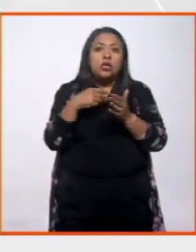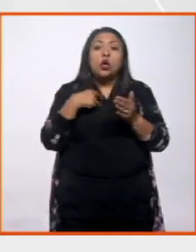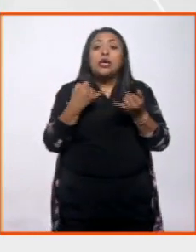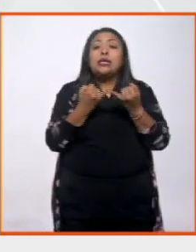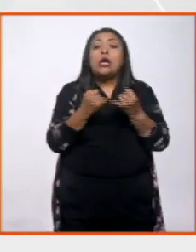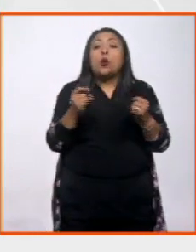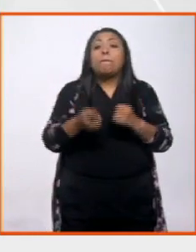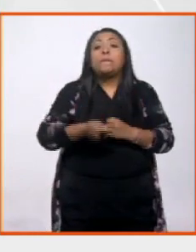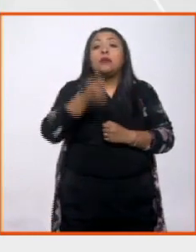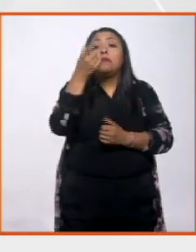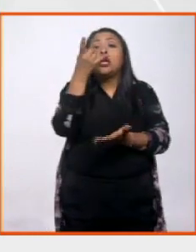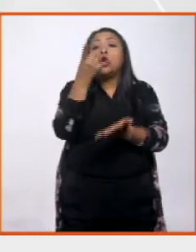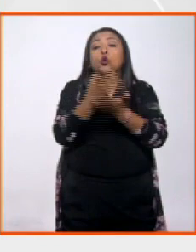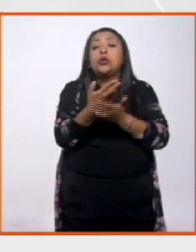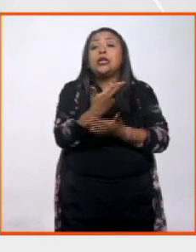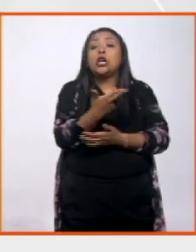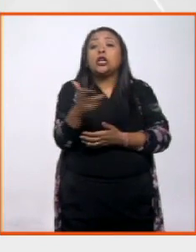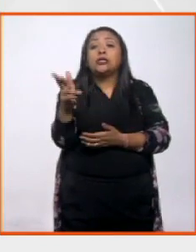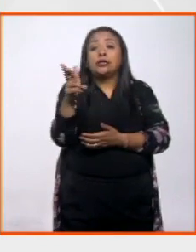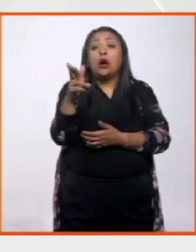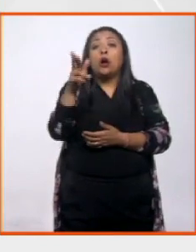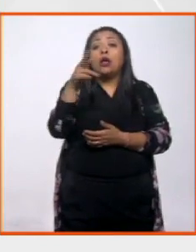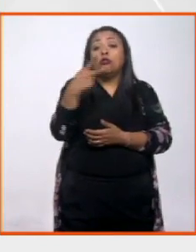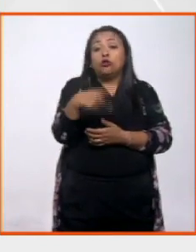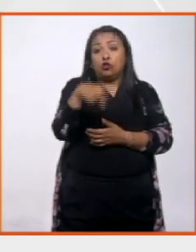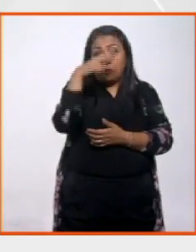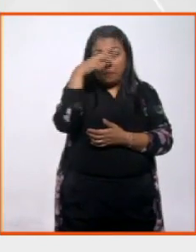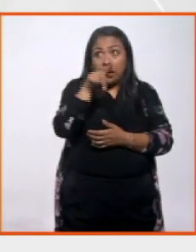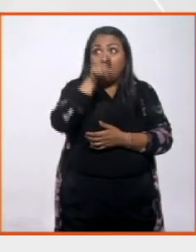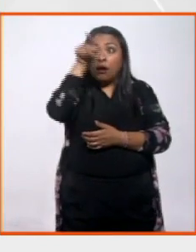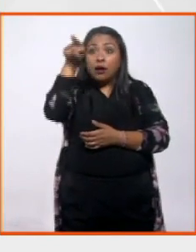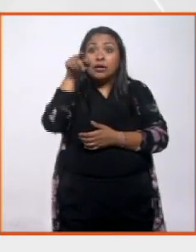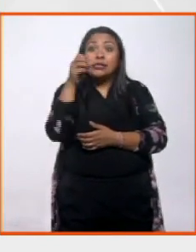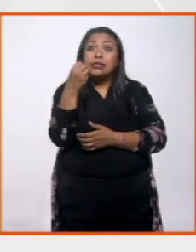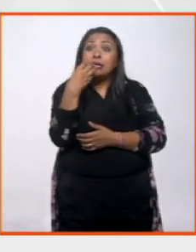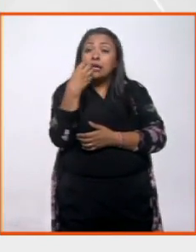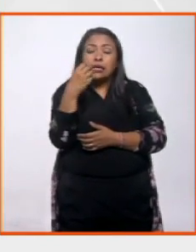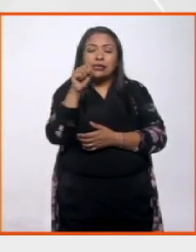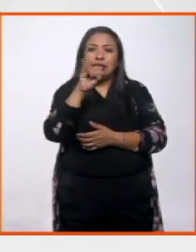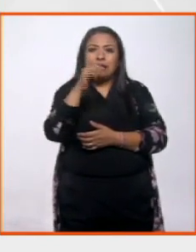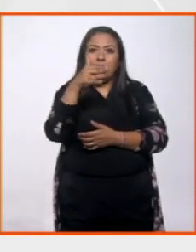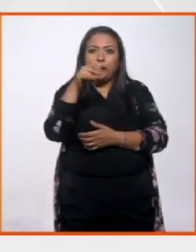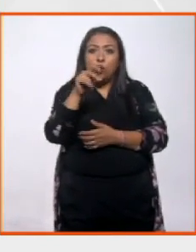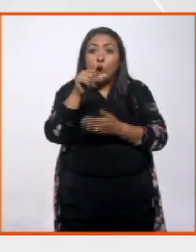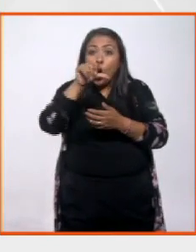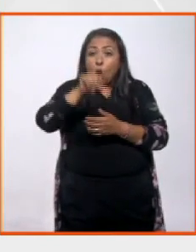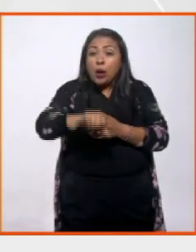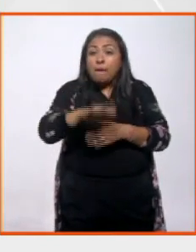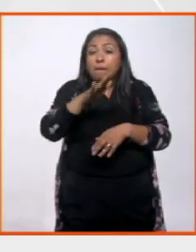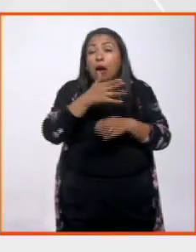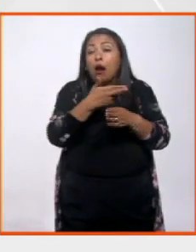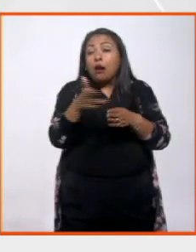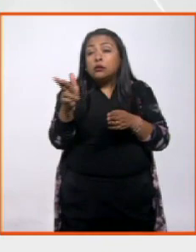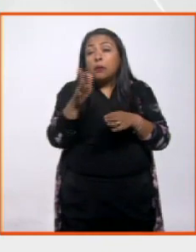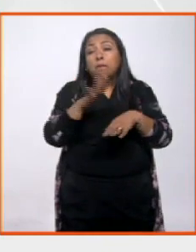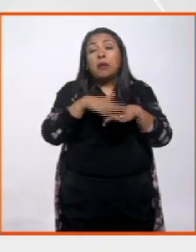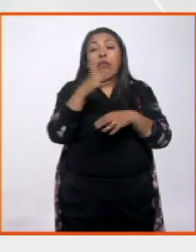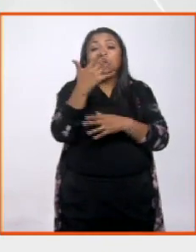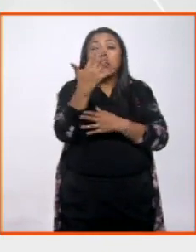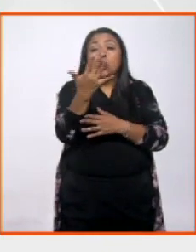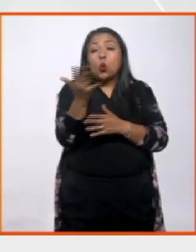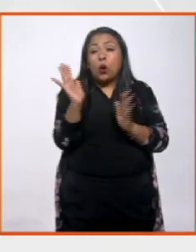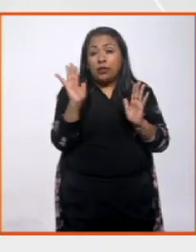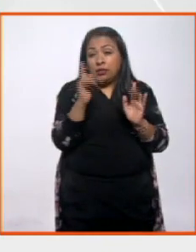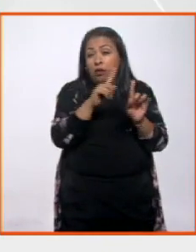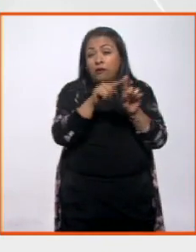primer y único restaurante mexicano en Singapur. Hoy en día, hay más de 50 restaurantes de alta gastronomía mexicana en una isla de 3 millones